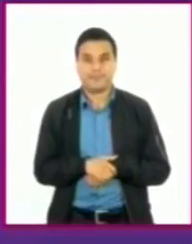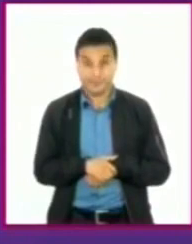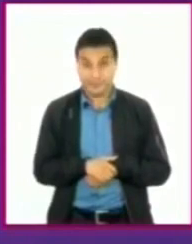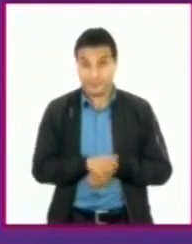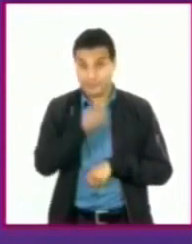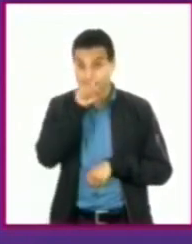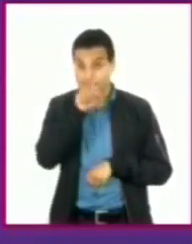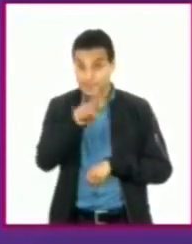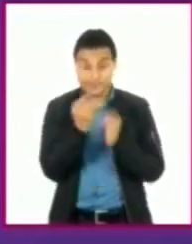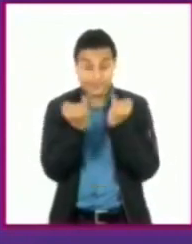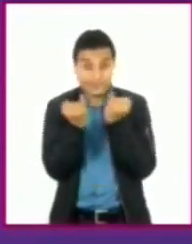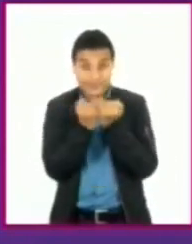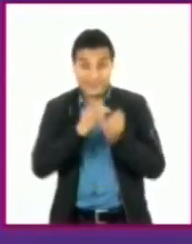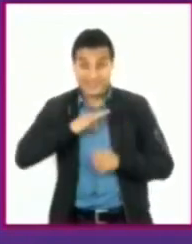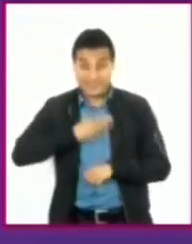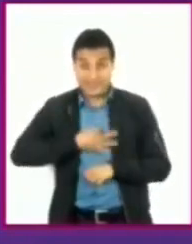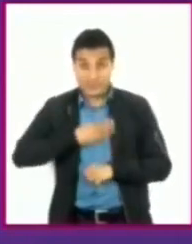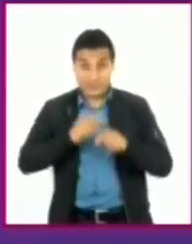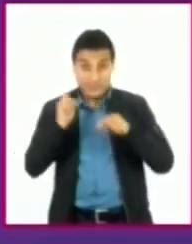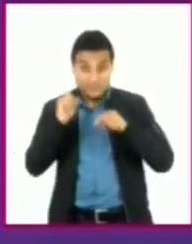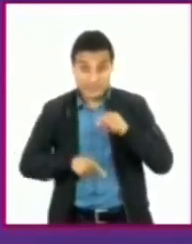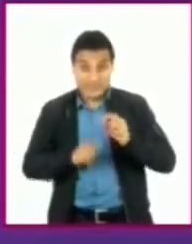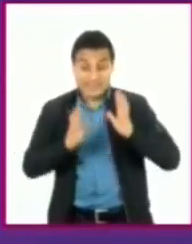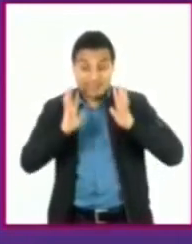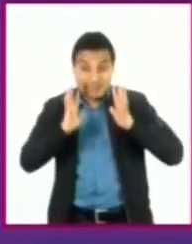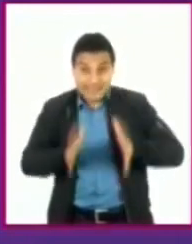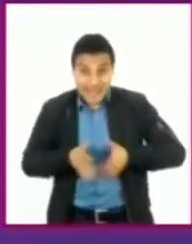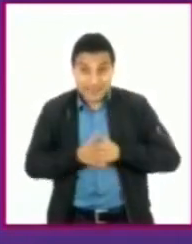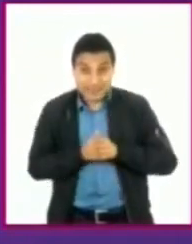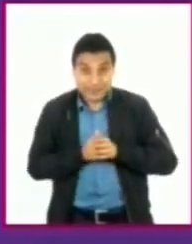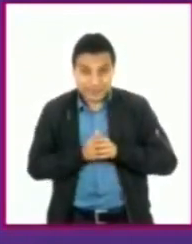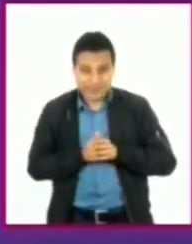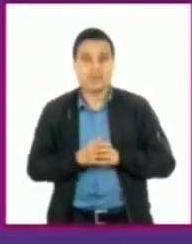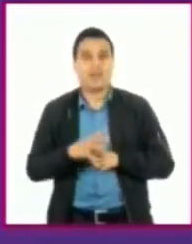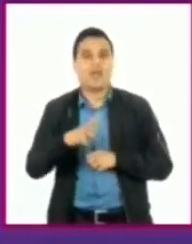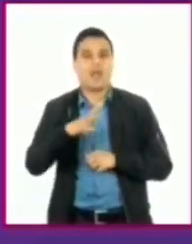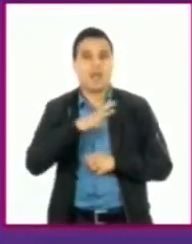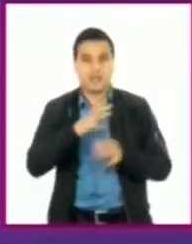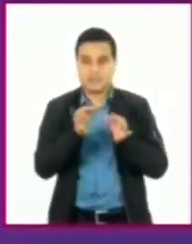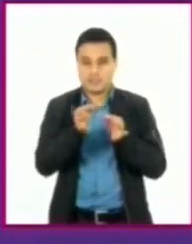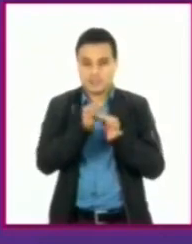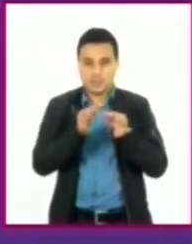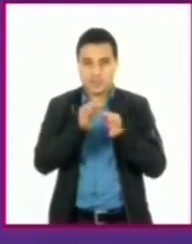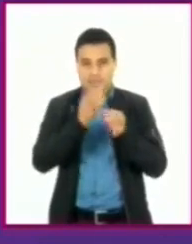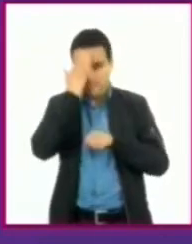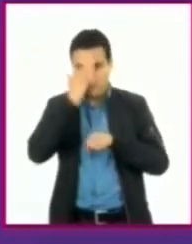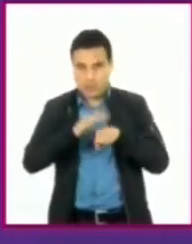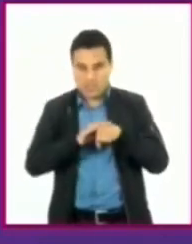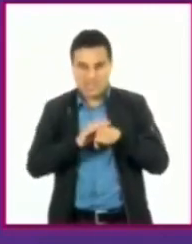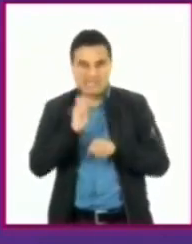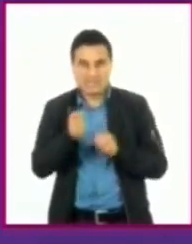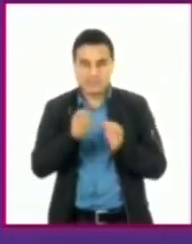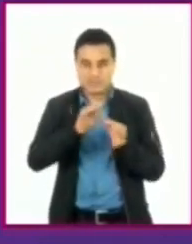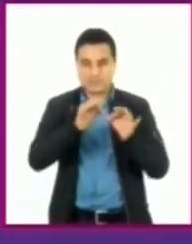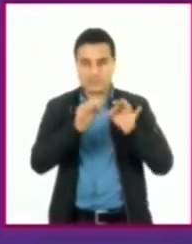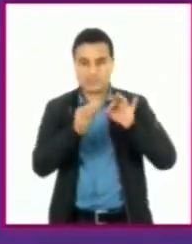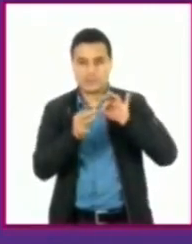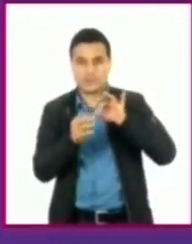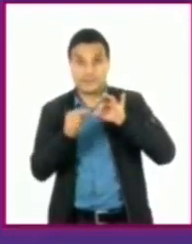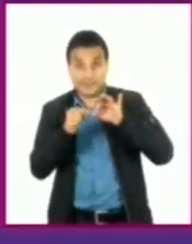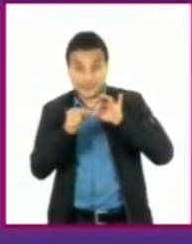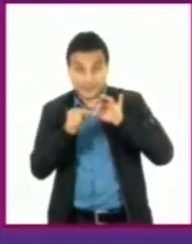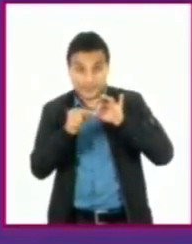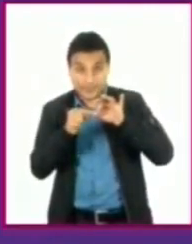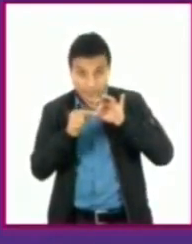eliminada la infección del cuerpo, permanecen en él las células de memoria que responderán de manera inmediata y